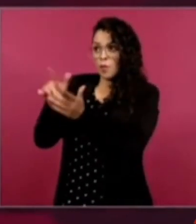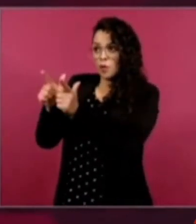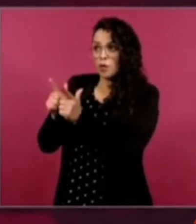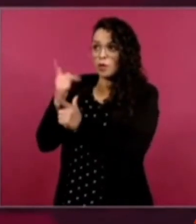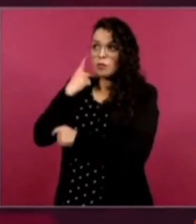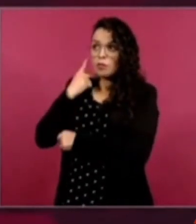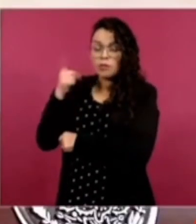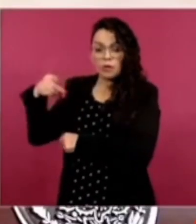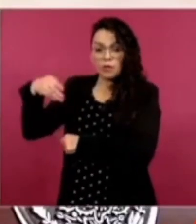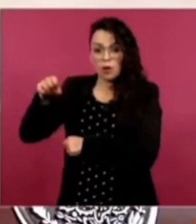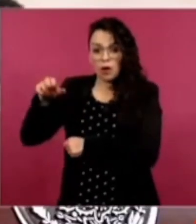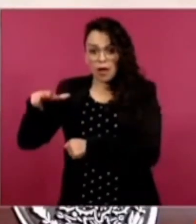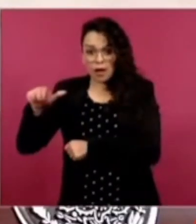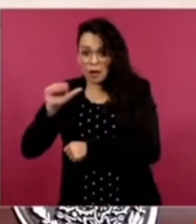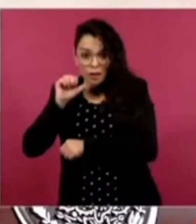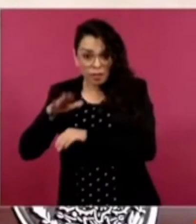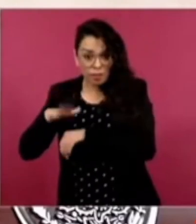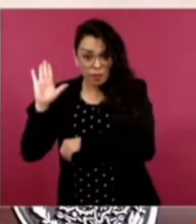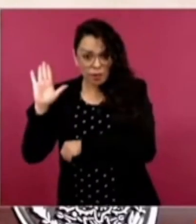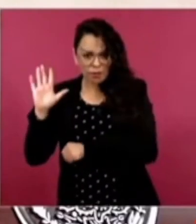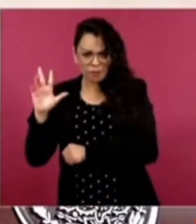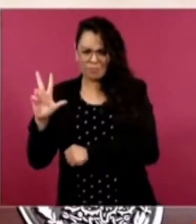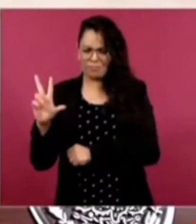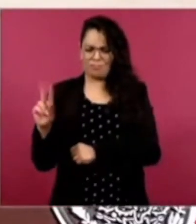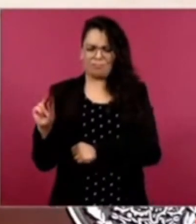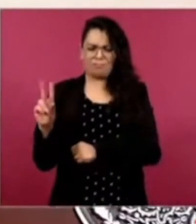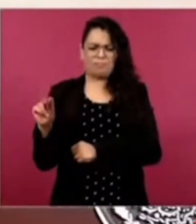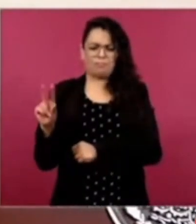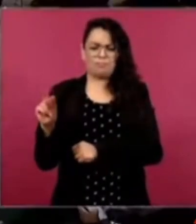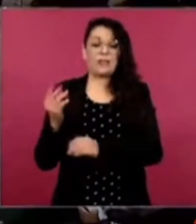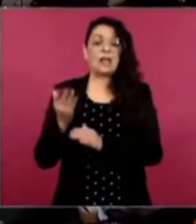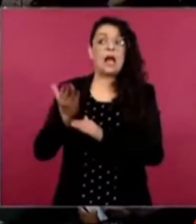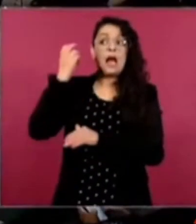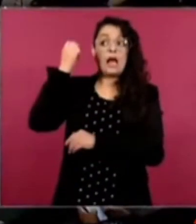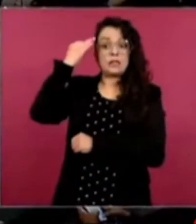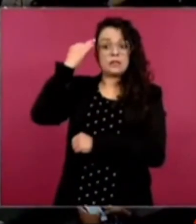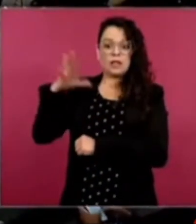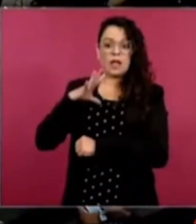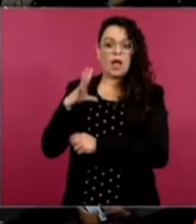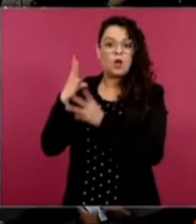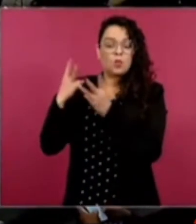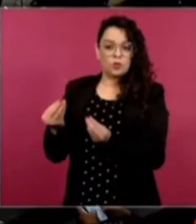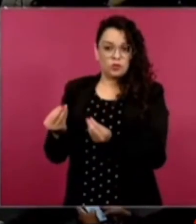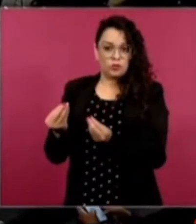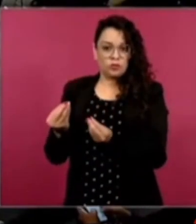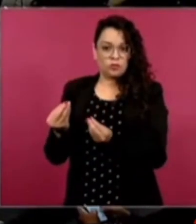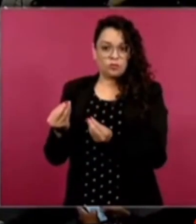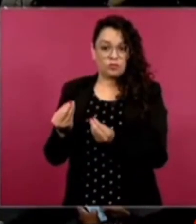En aquel entonces teníamos muchos militantes. Claro, no como ahora, ahora hay más.